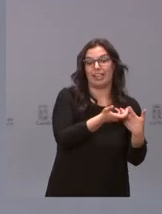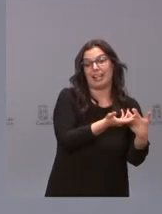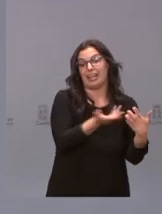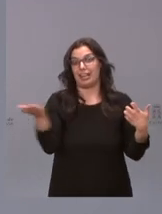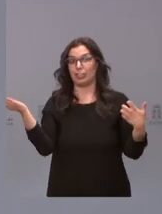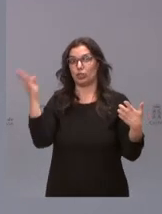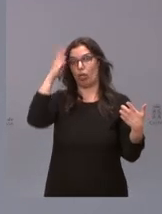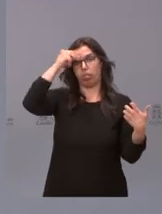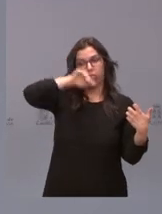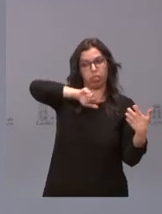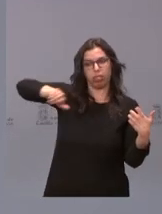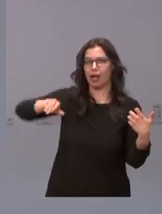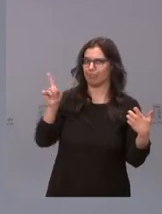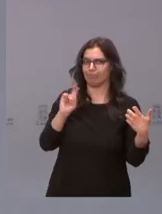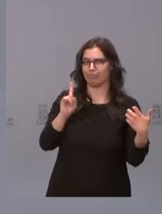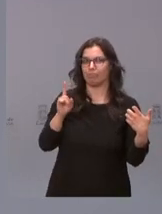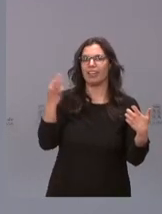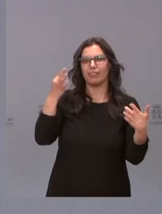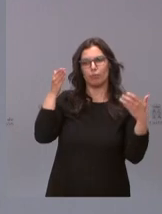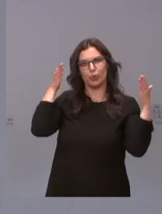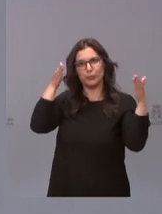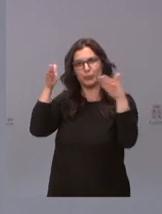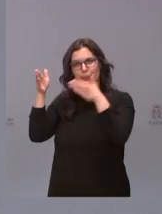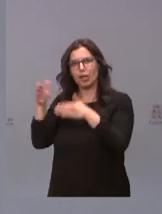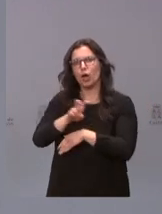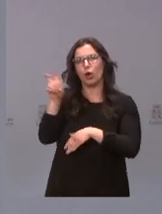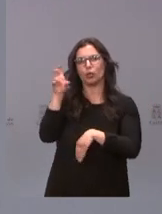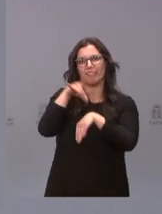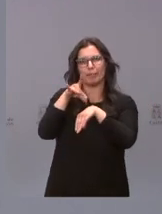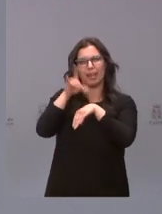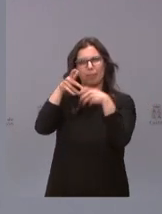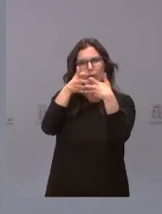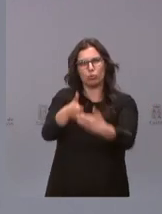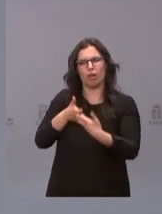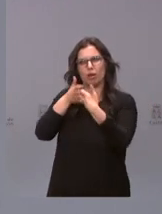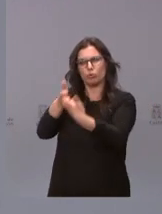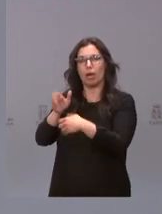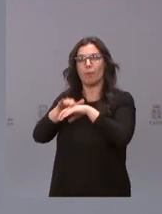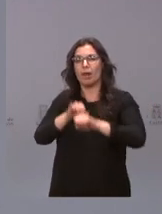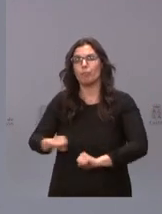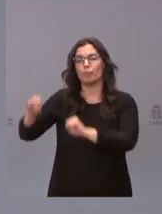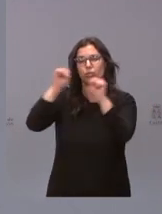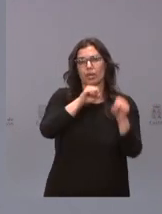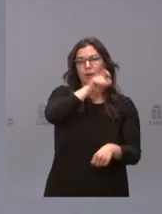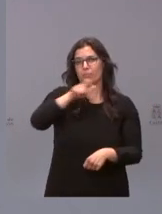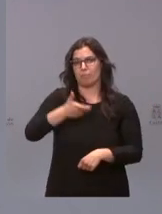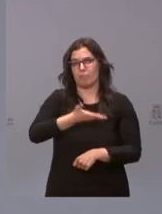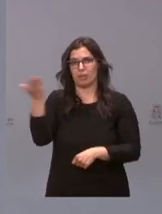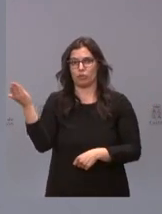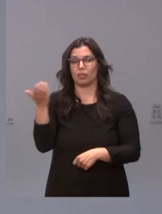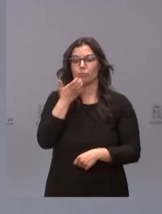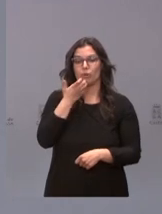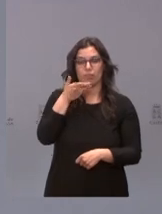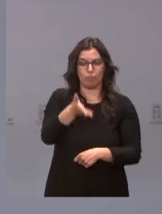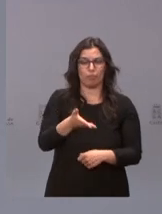olvidar de seguir mejorando en la lucha contra otras enfermedades para proteger a las personas como esta a la que nos